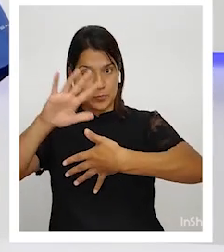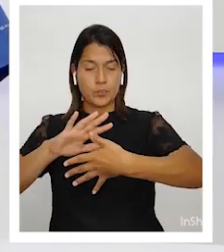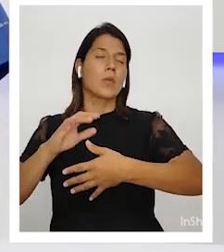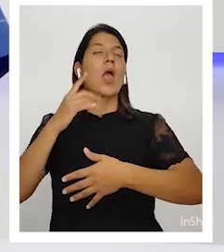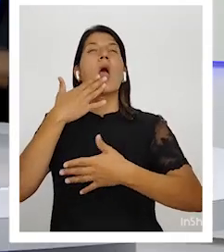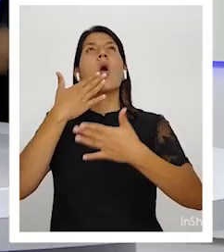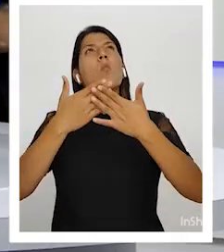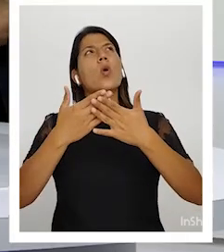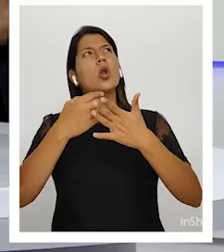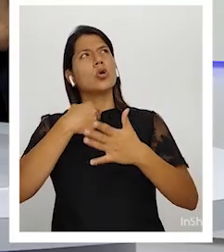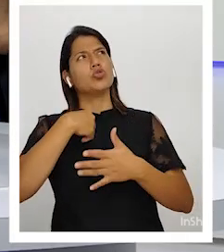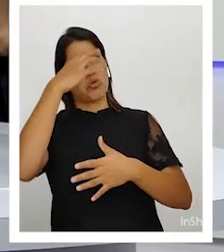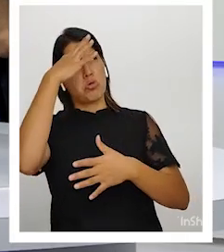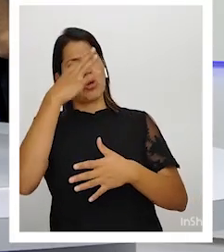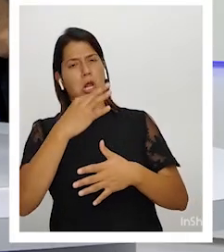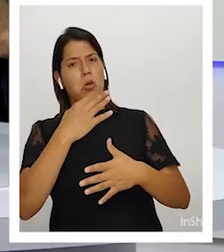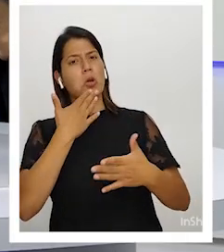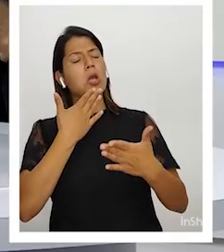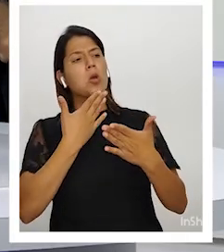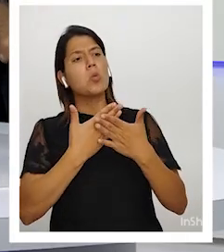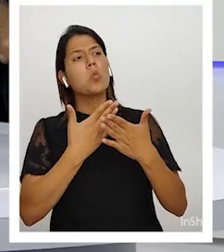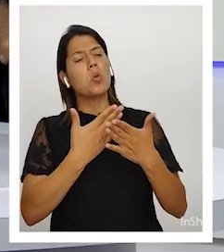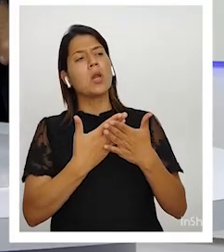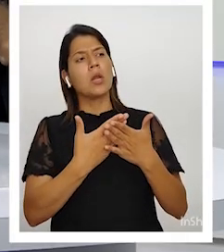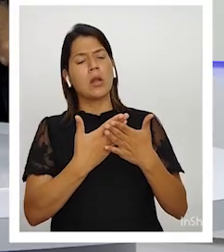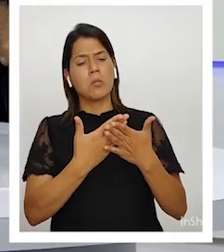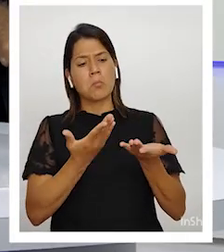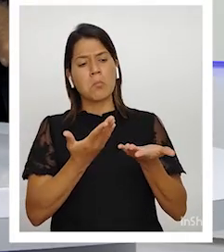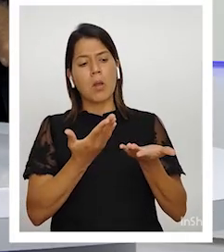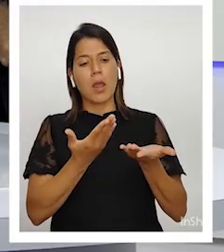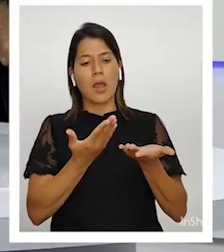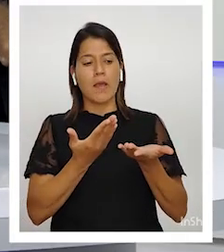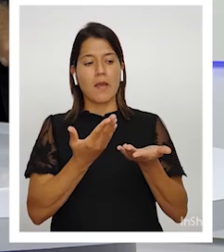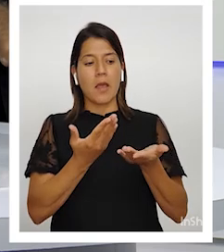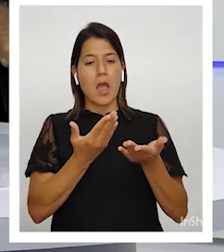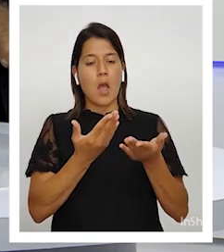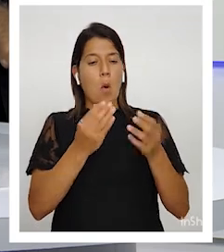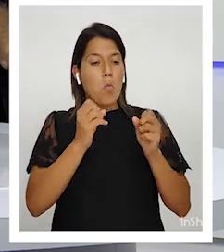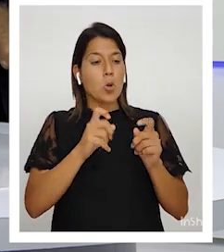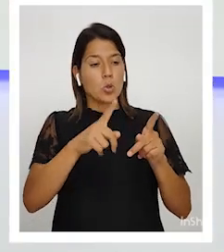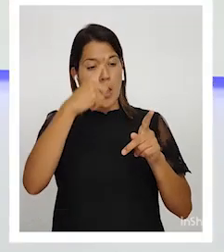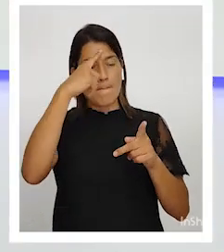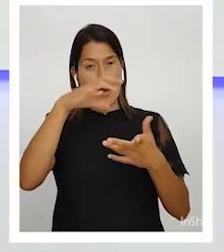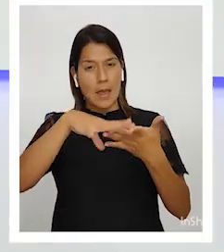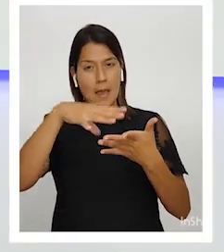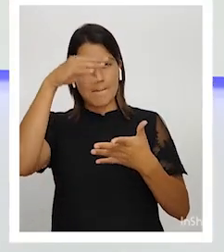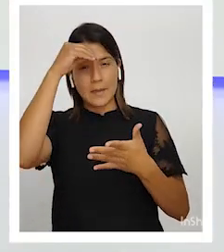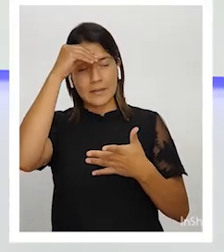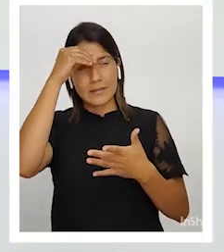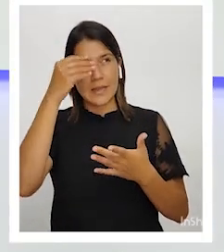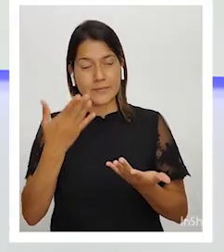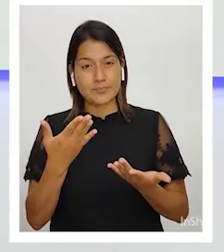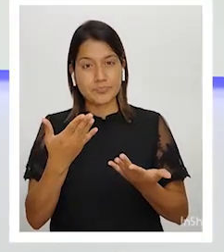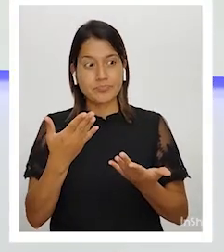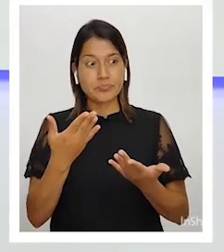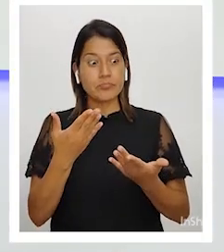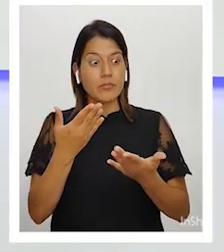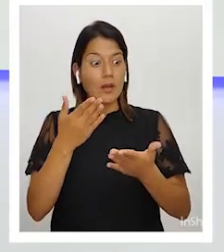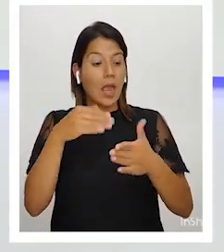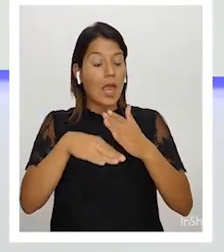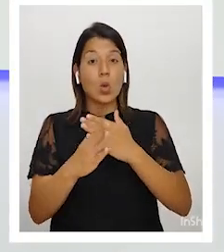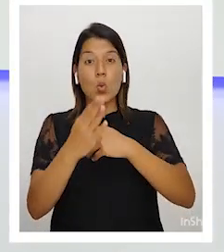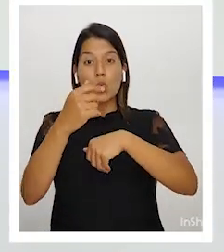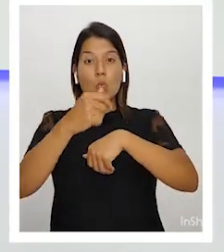es una buena lección de vida, bien lo reflexionábamos antes, de pronto encontrarse